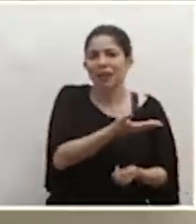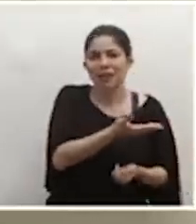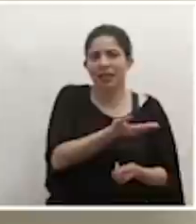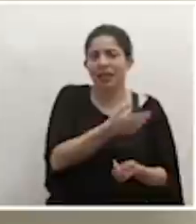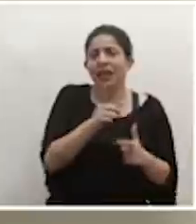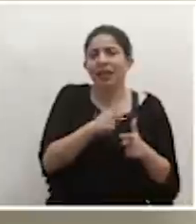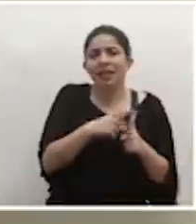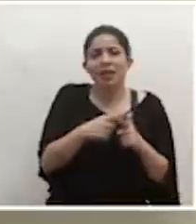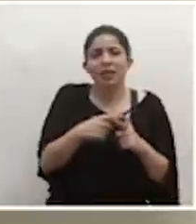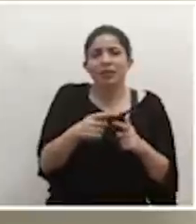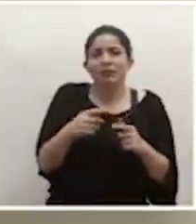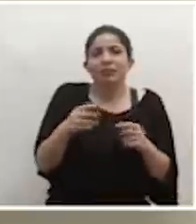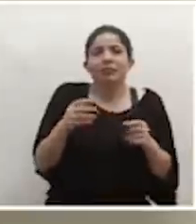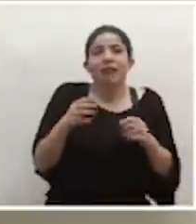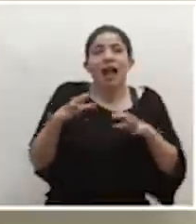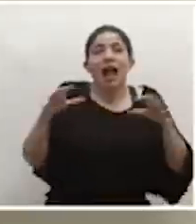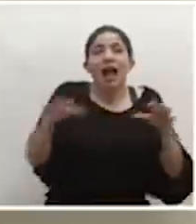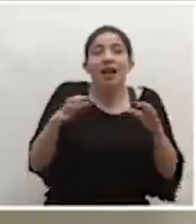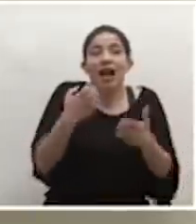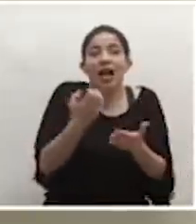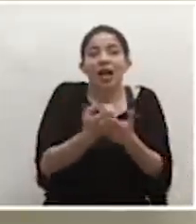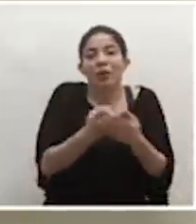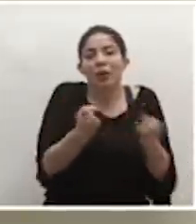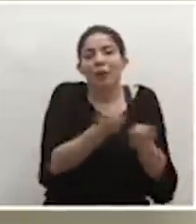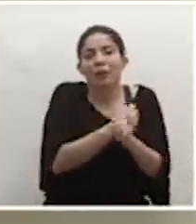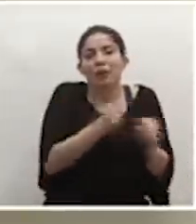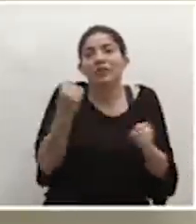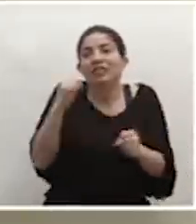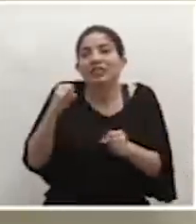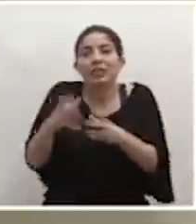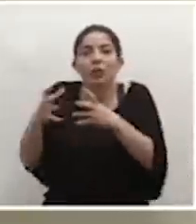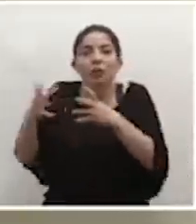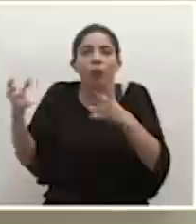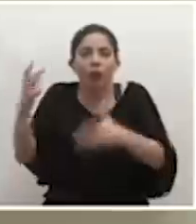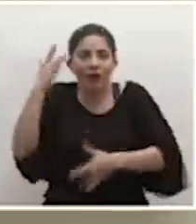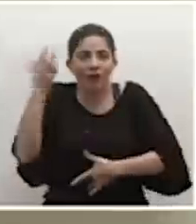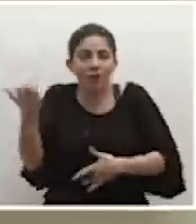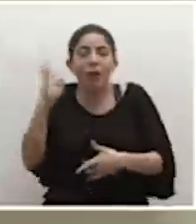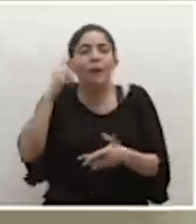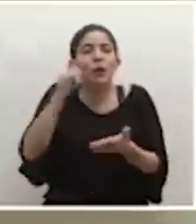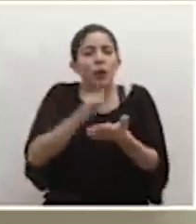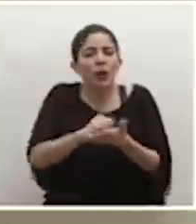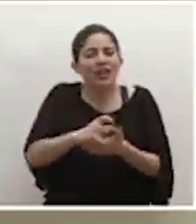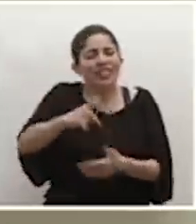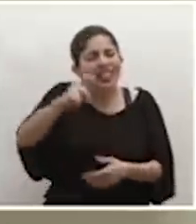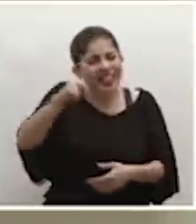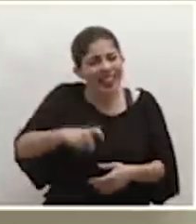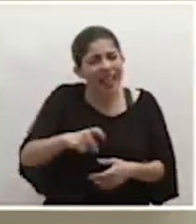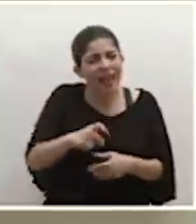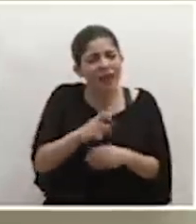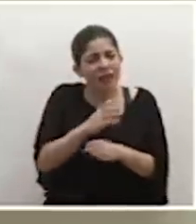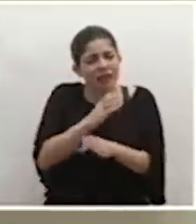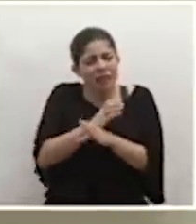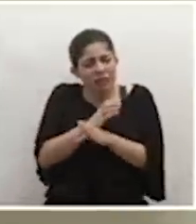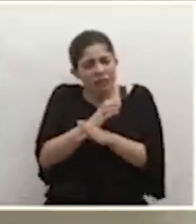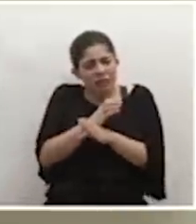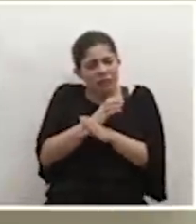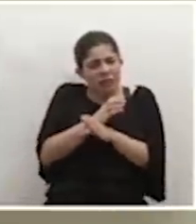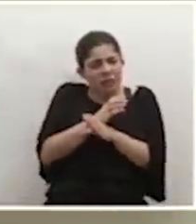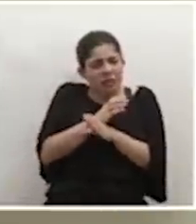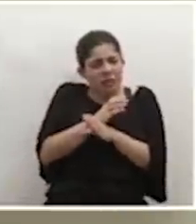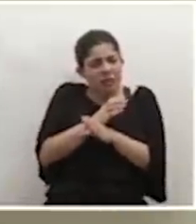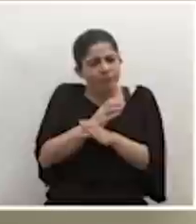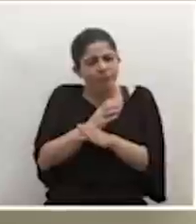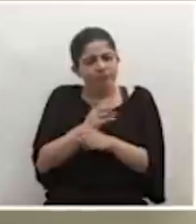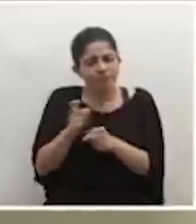prácticamente nada a nivel de activación económica y por eso es que tenemos que ser tan celosos con los centros de